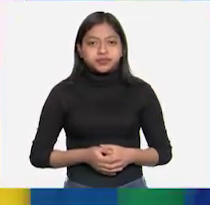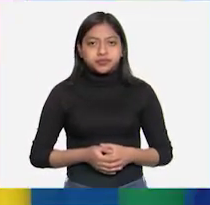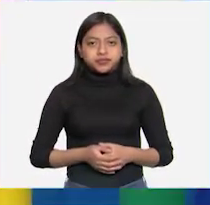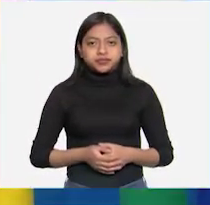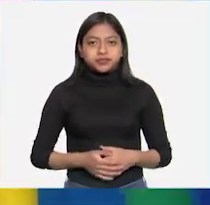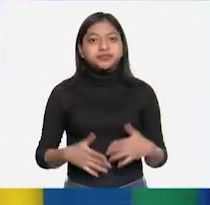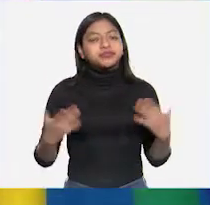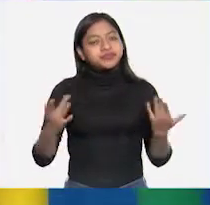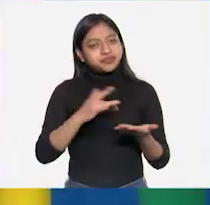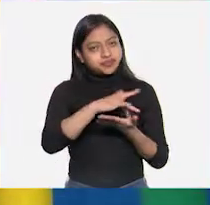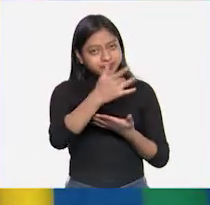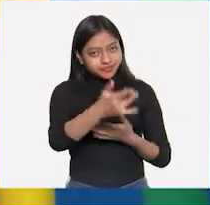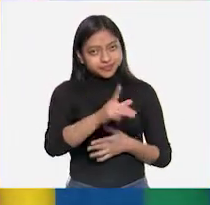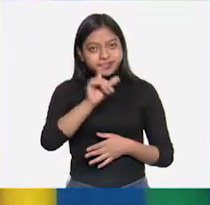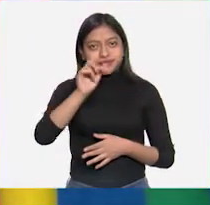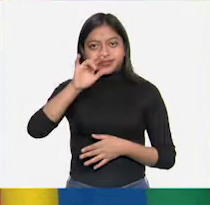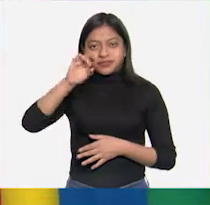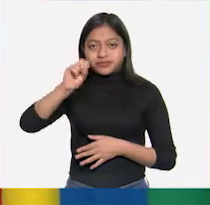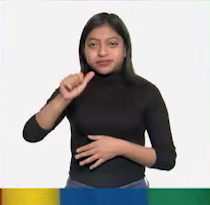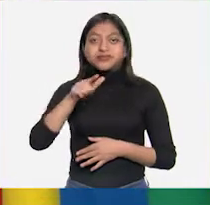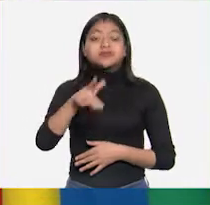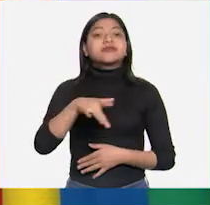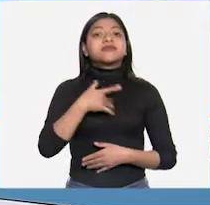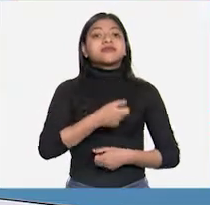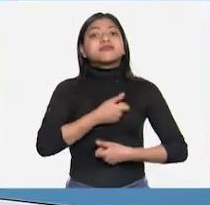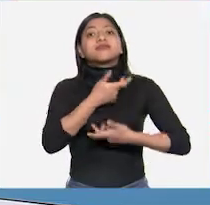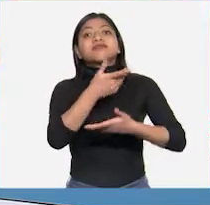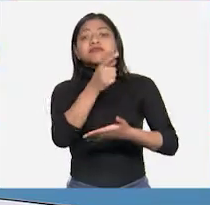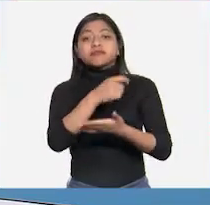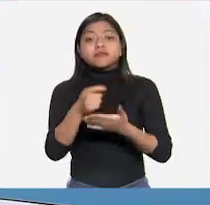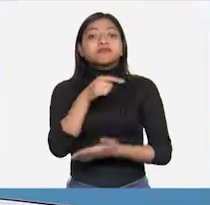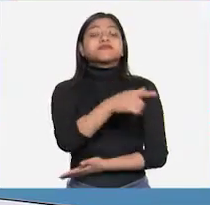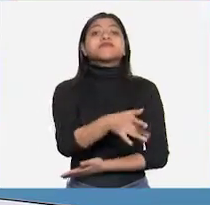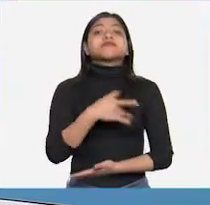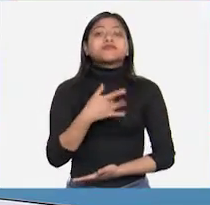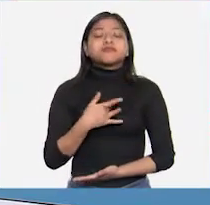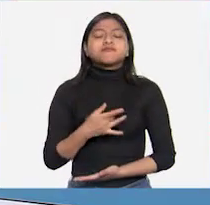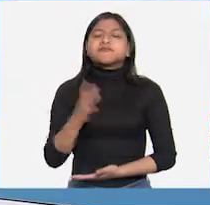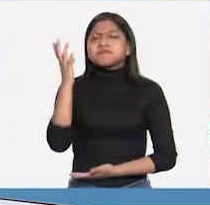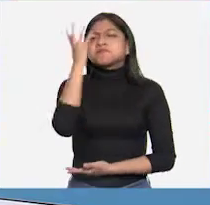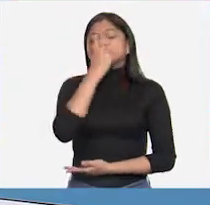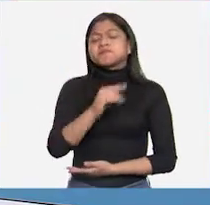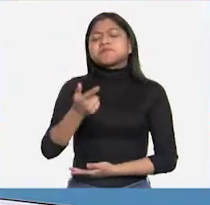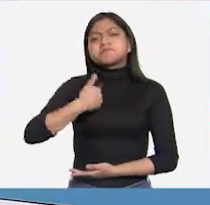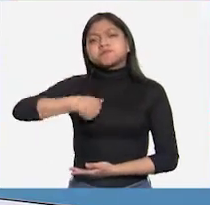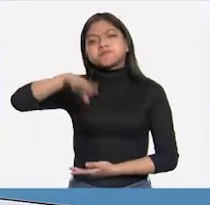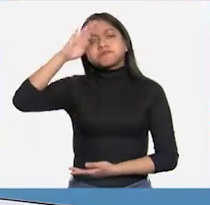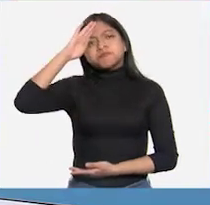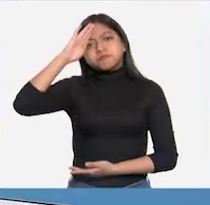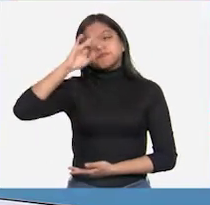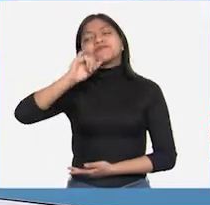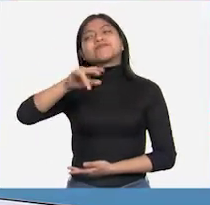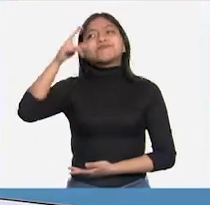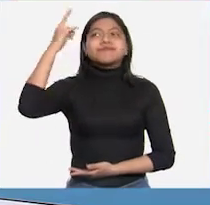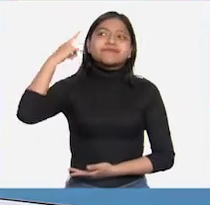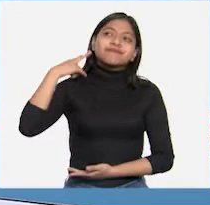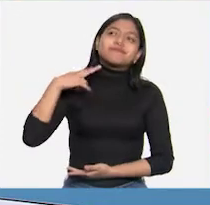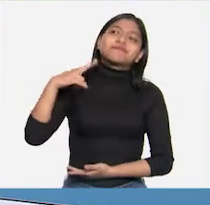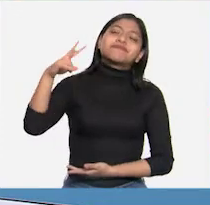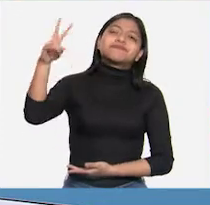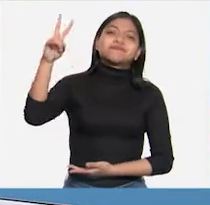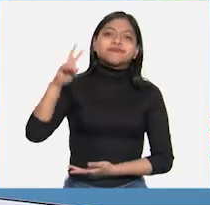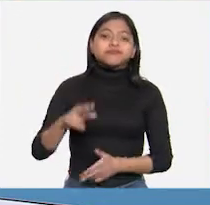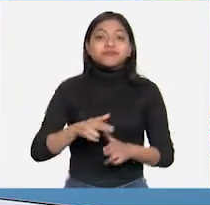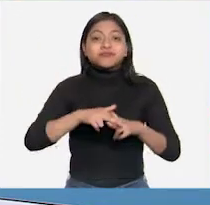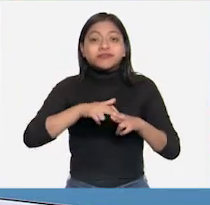Muchas gracias, Larisa. ¿Qué te pareció el poema? Bueno, pues muy bonito. Me hace pensar en viajes, en